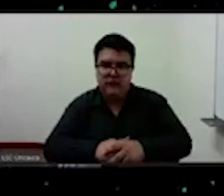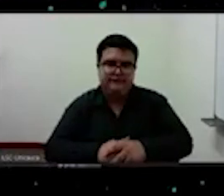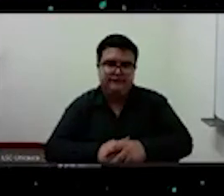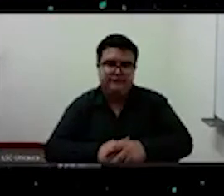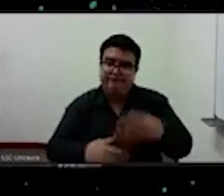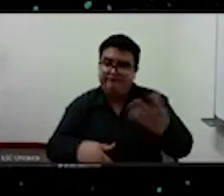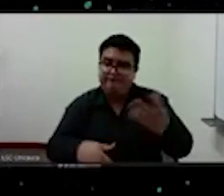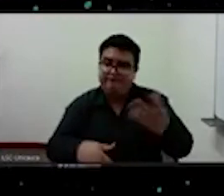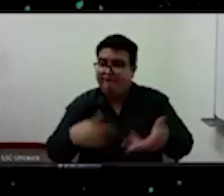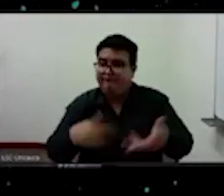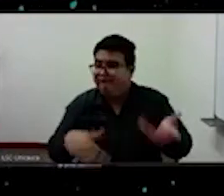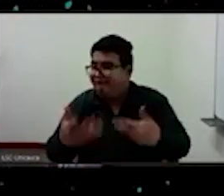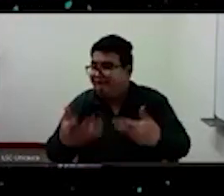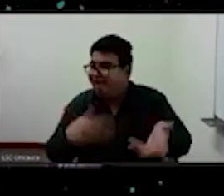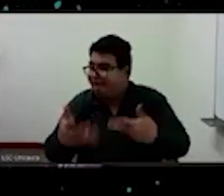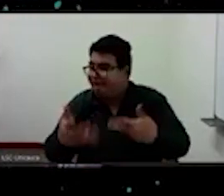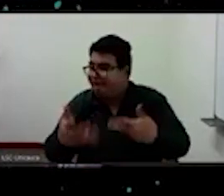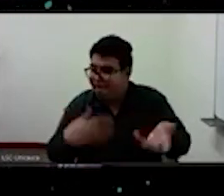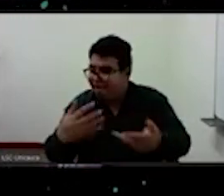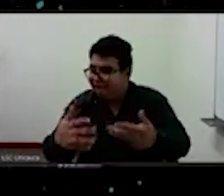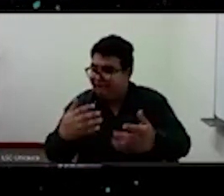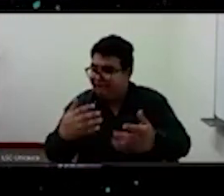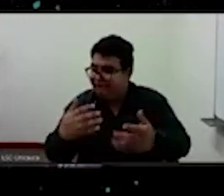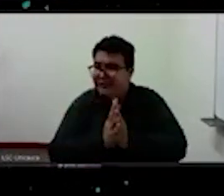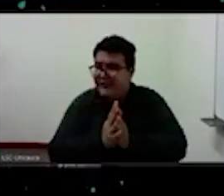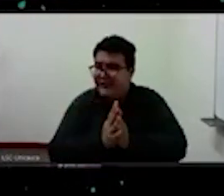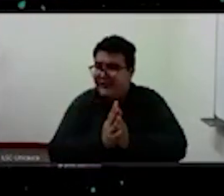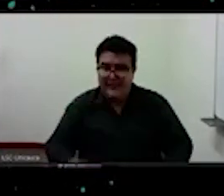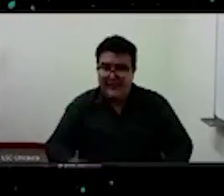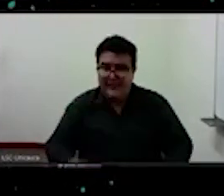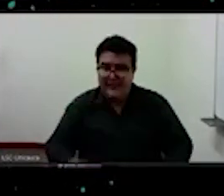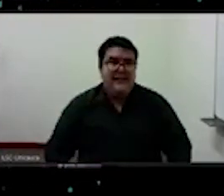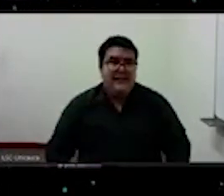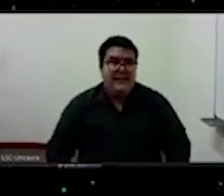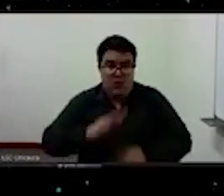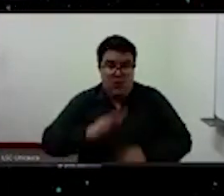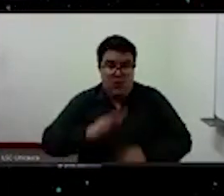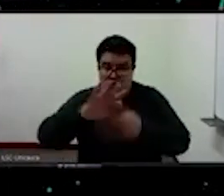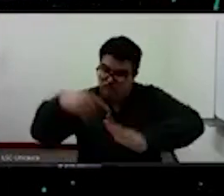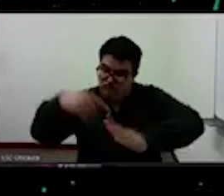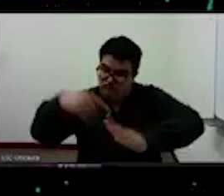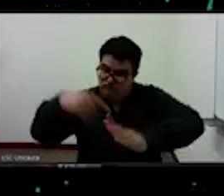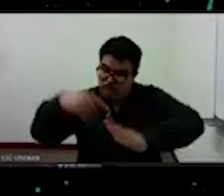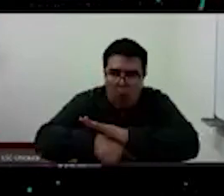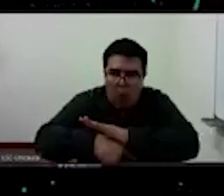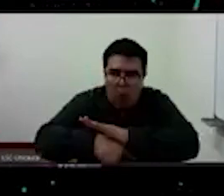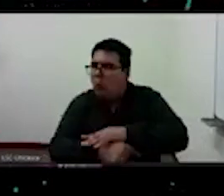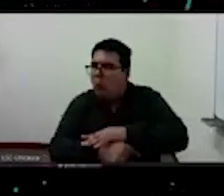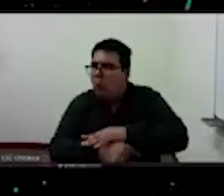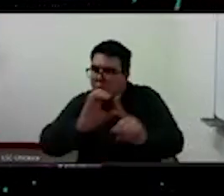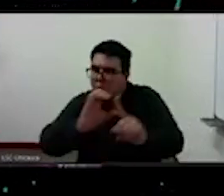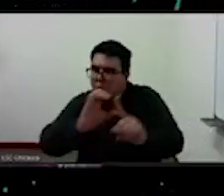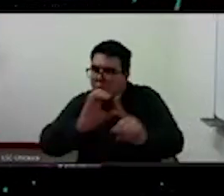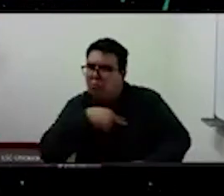conociendo poco no bastante la cultura china pero